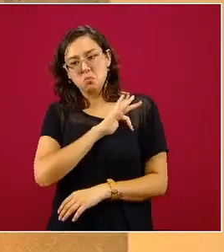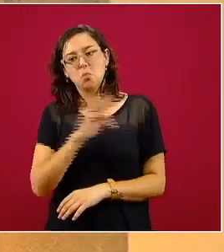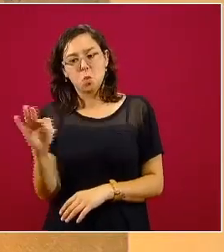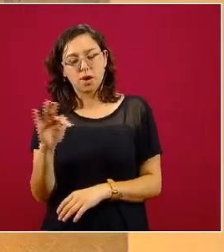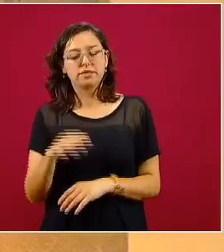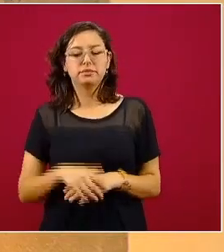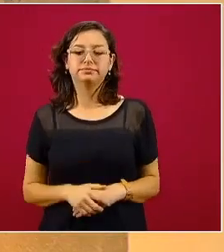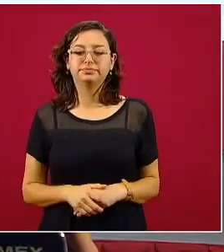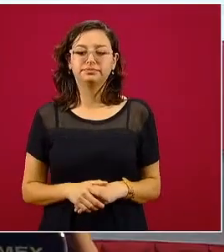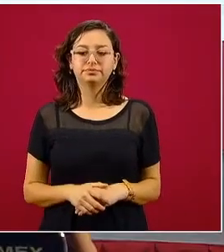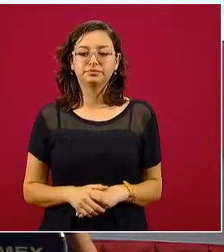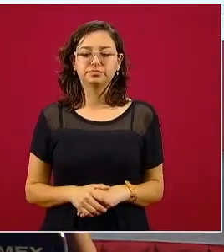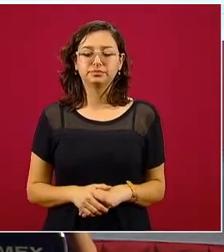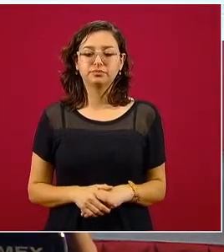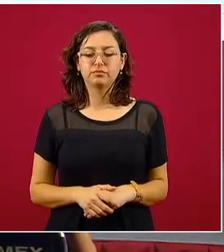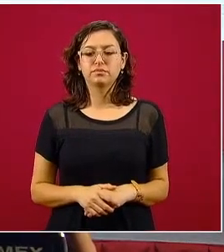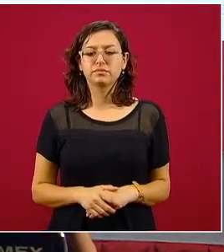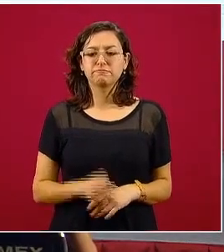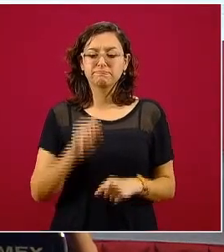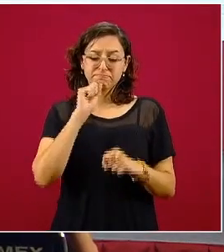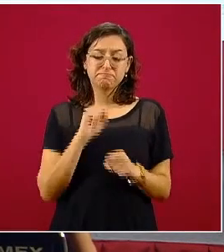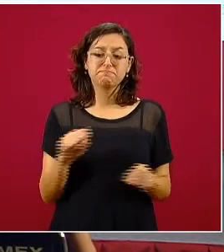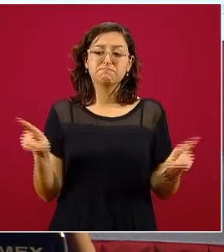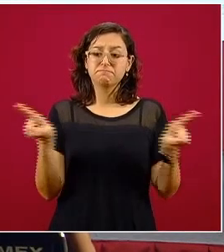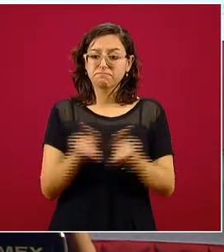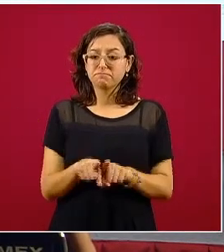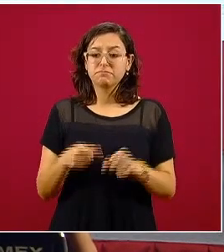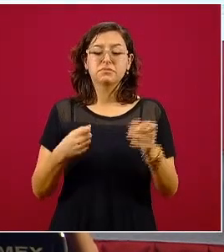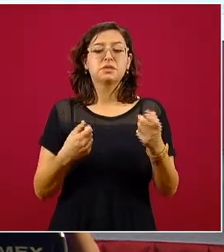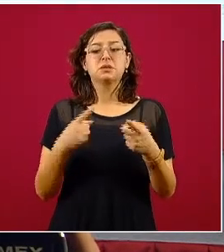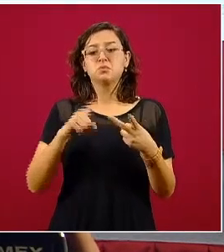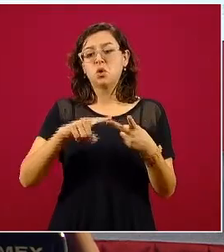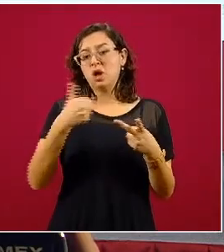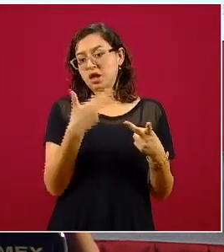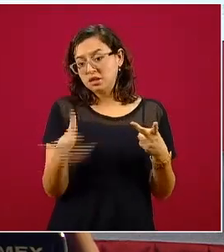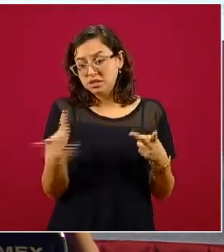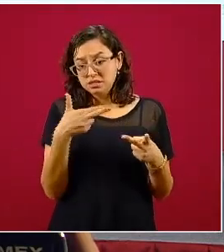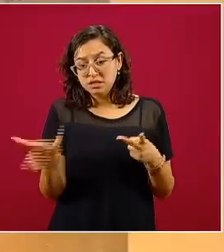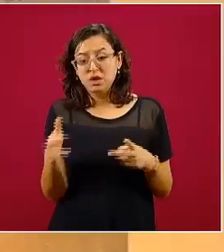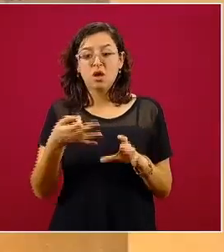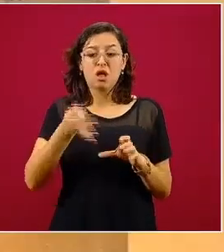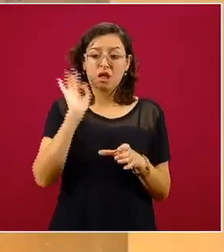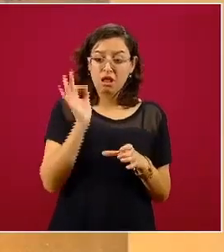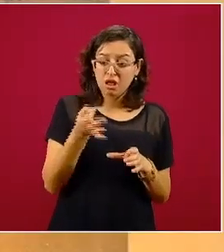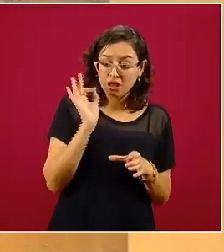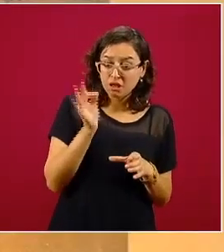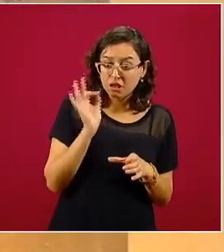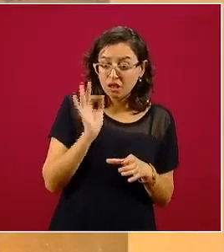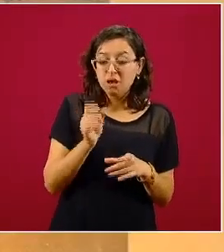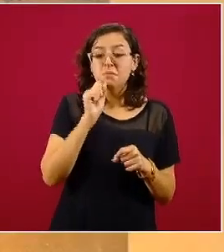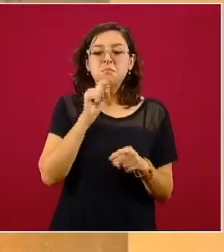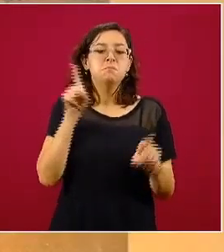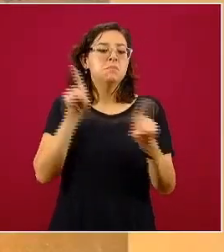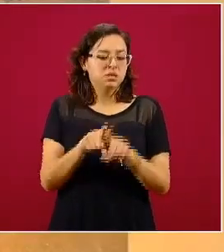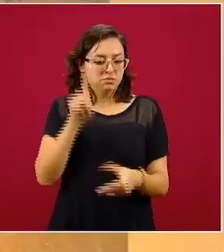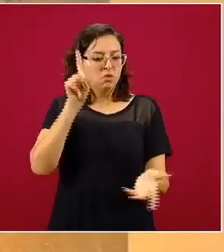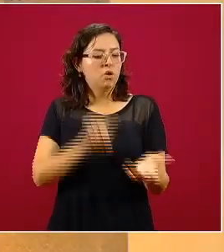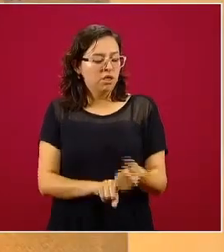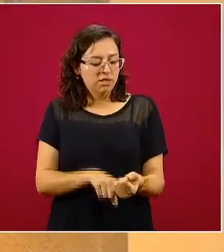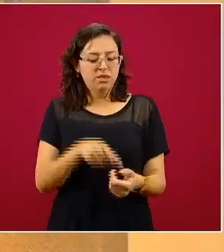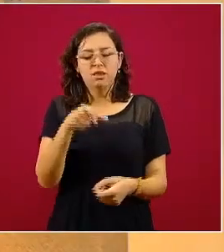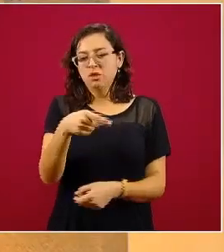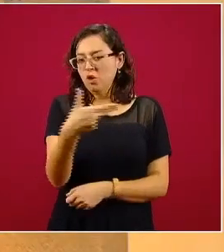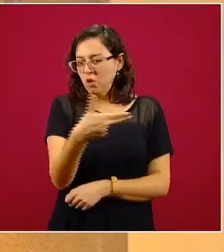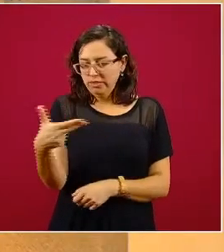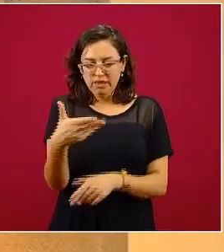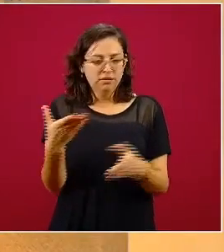esenciales. Por lo tanto, así también todos los restaurantes, cafeterías, incluidas las de los hoteles, deben de